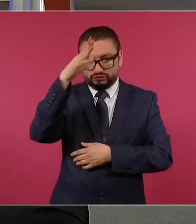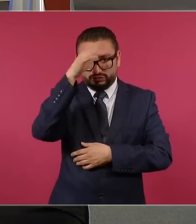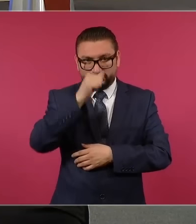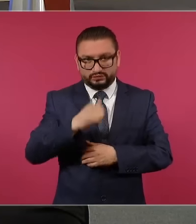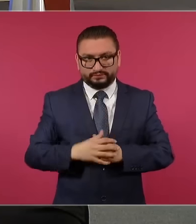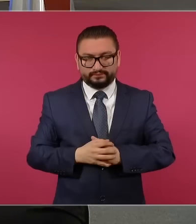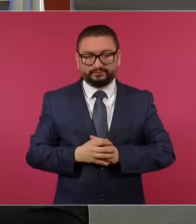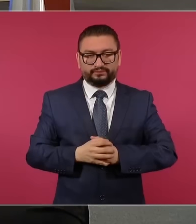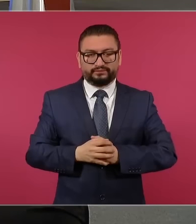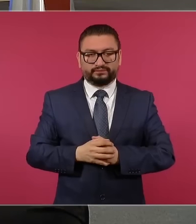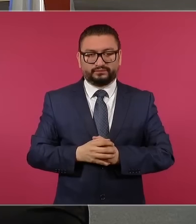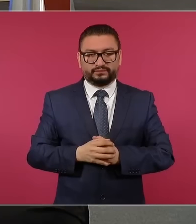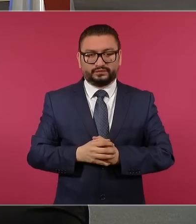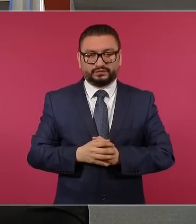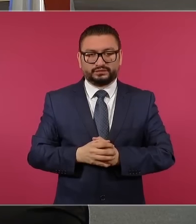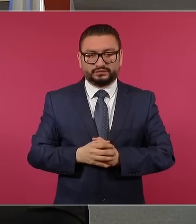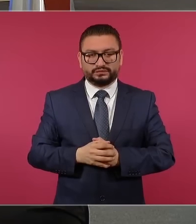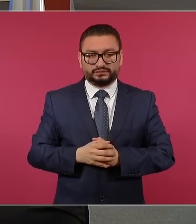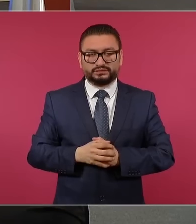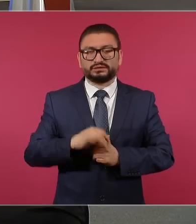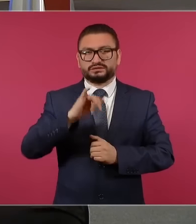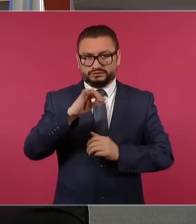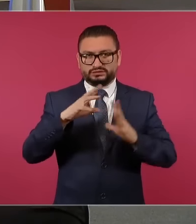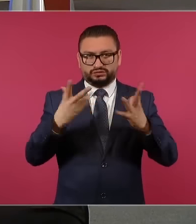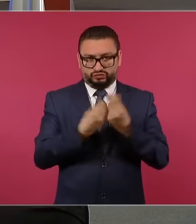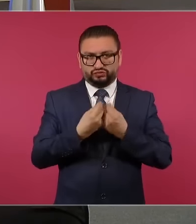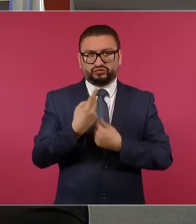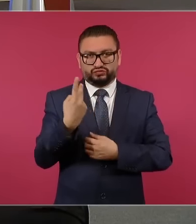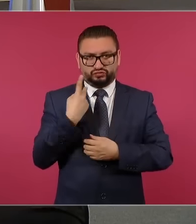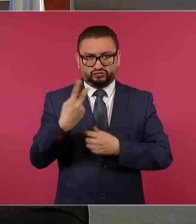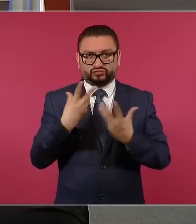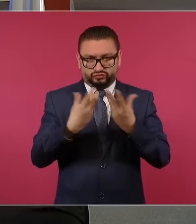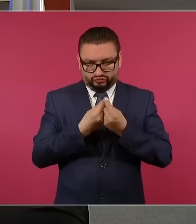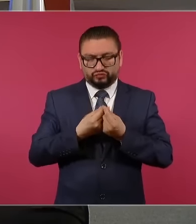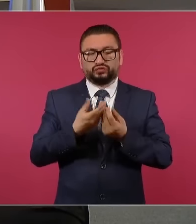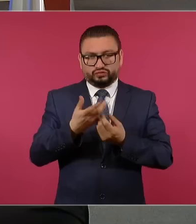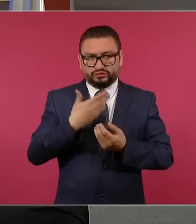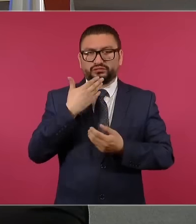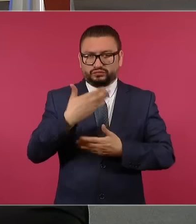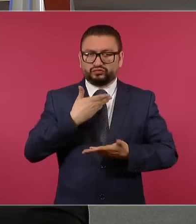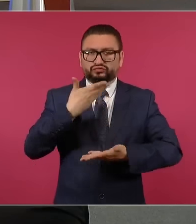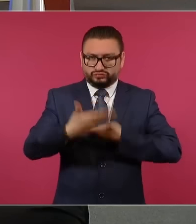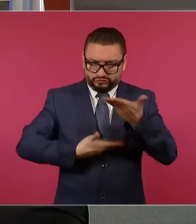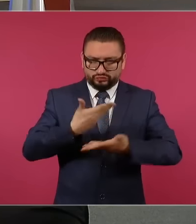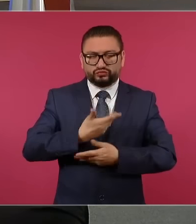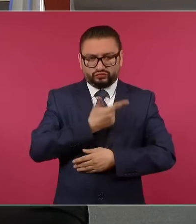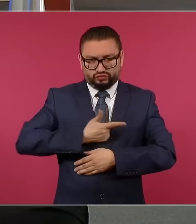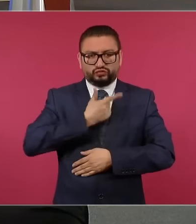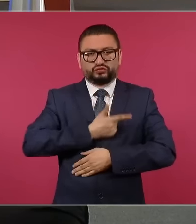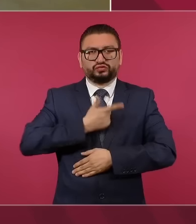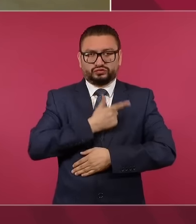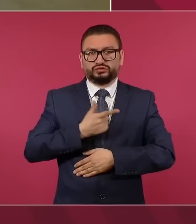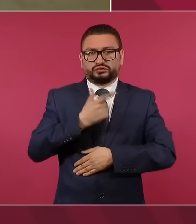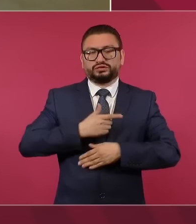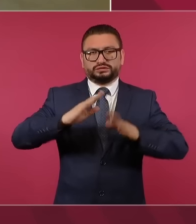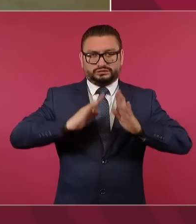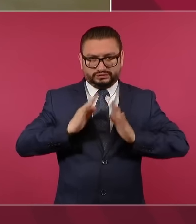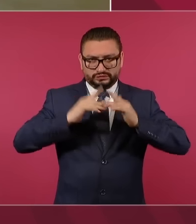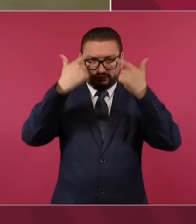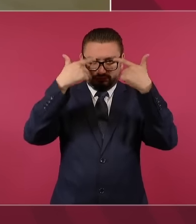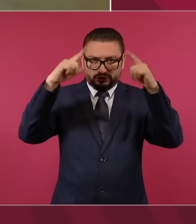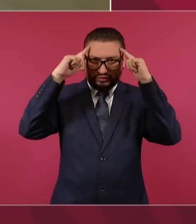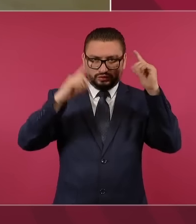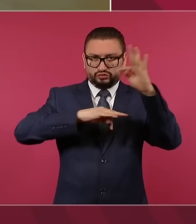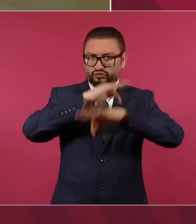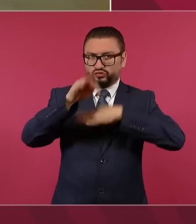Quintana Roo. Estaremos juntas, la gobernadora y su servidora, con mucho gusto, y por supuesto, Sedena, Marina y